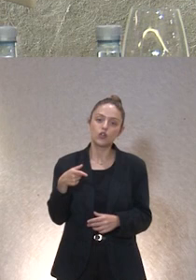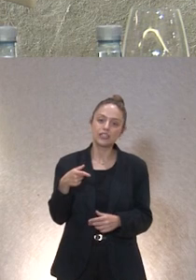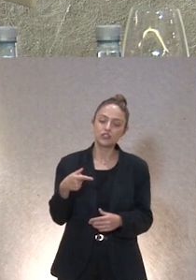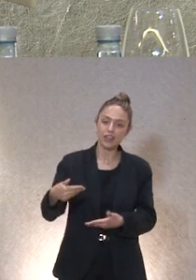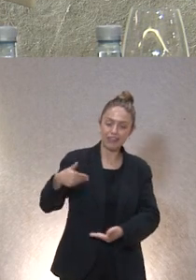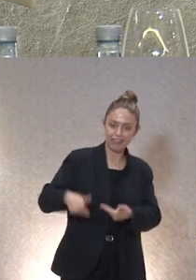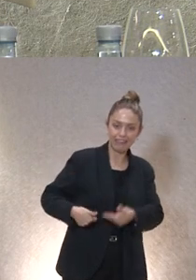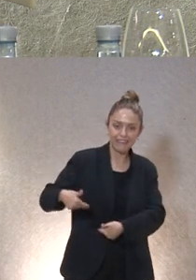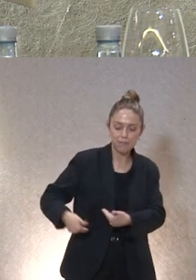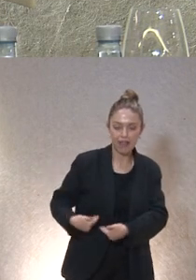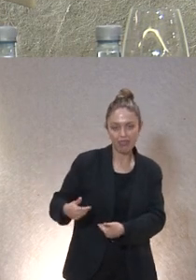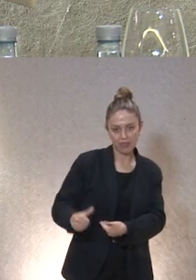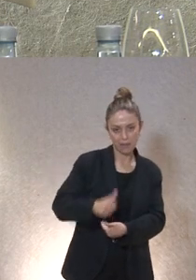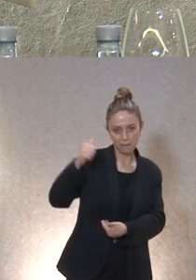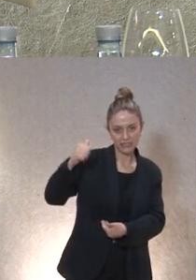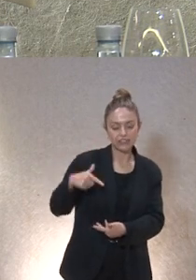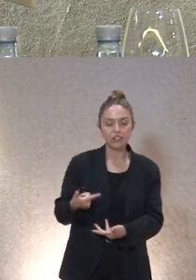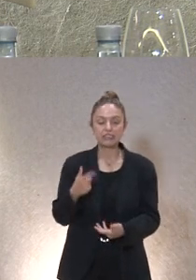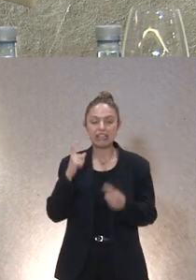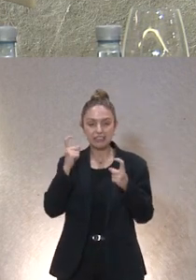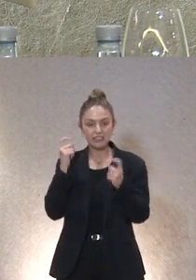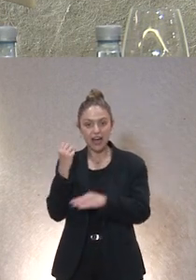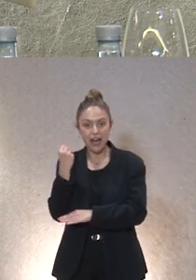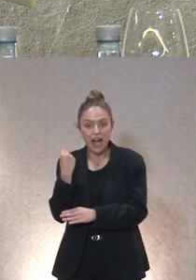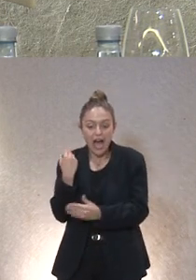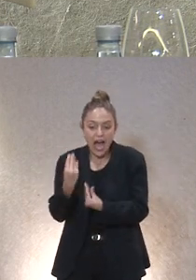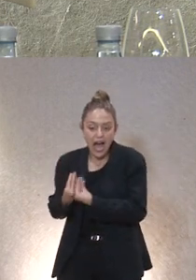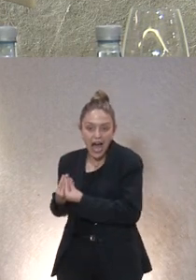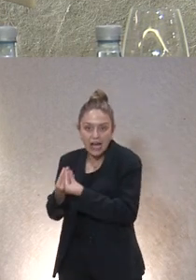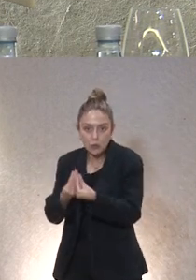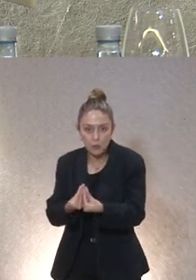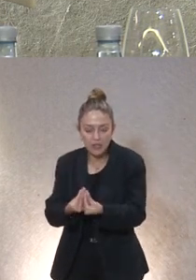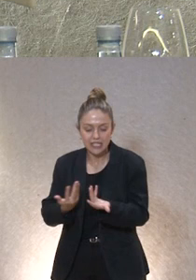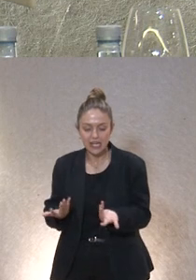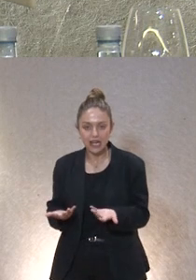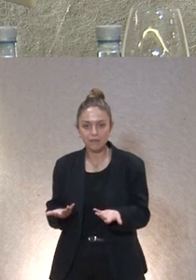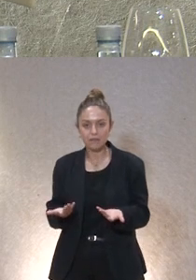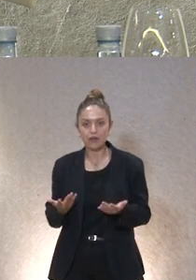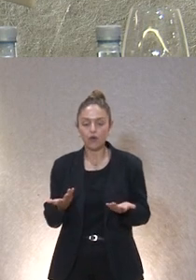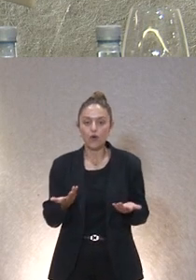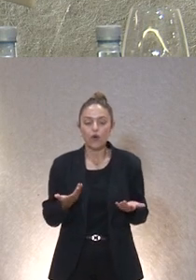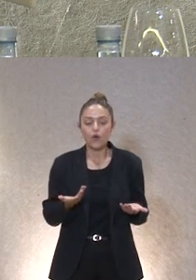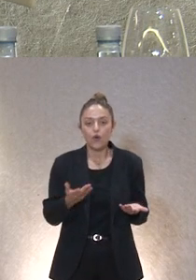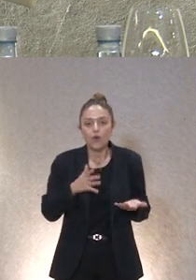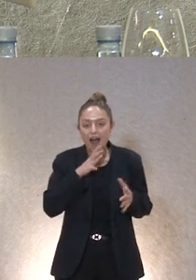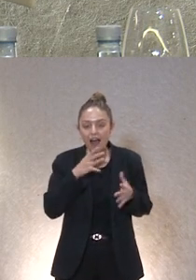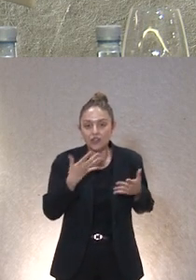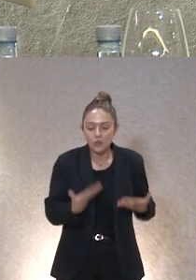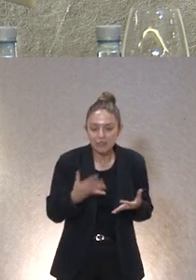y entonces intentas acompañar en lo que puedes tampoco no hay no se ha desarrollado absolutamente nada